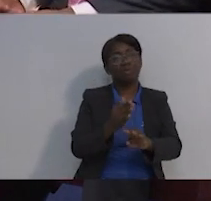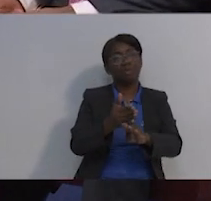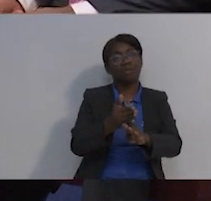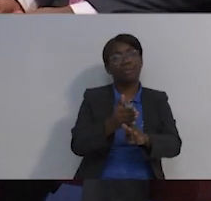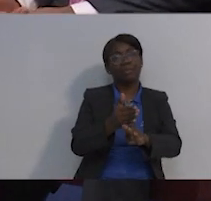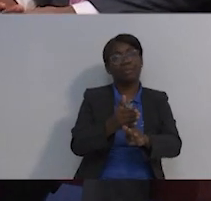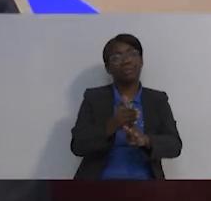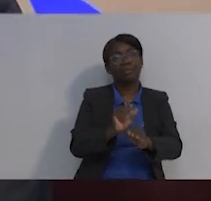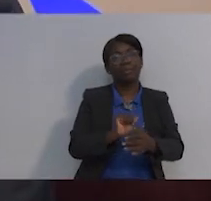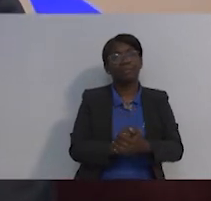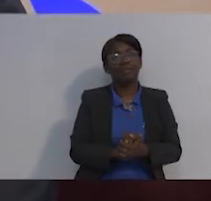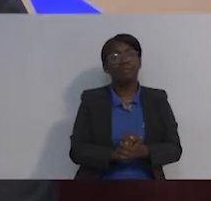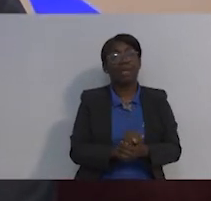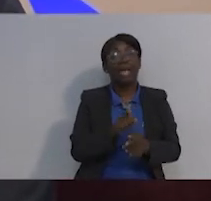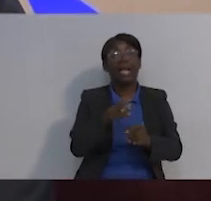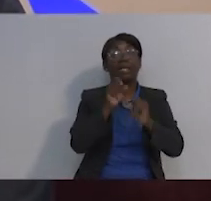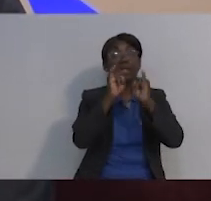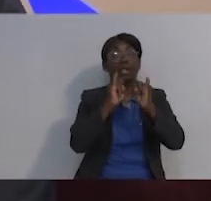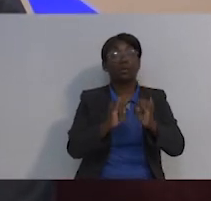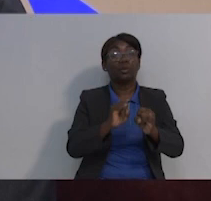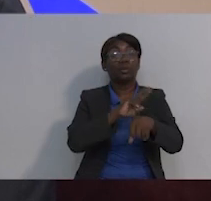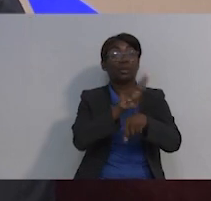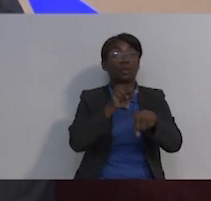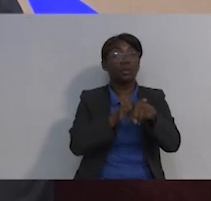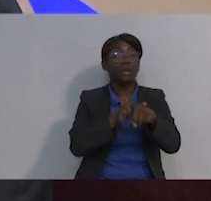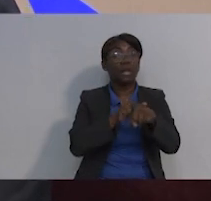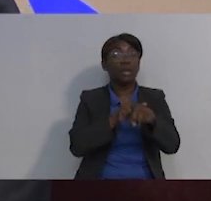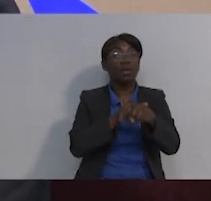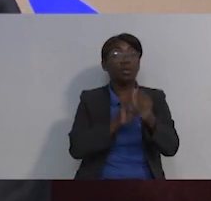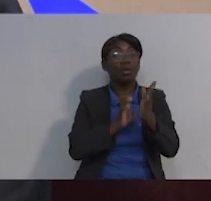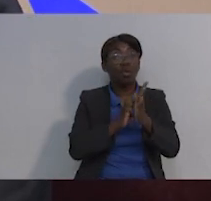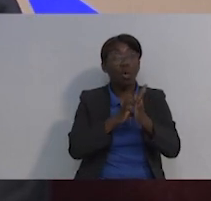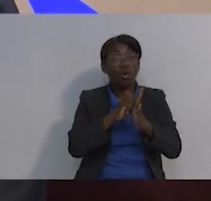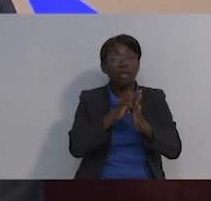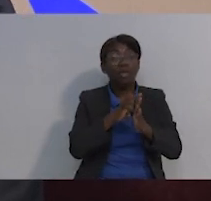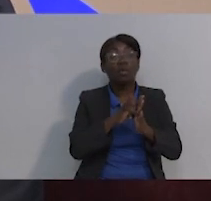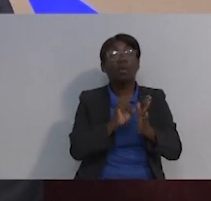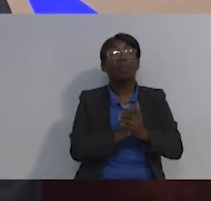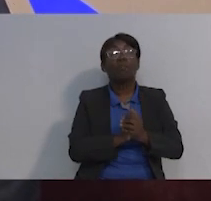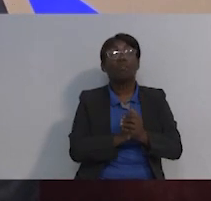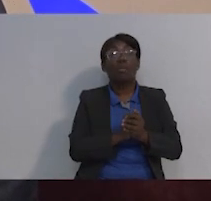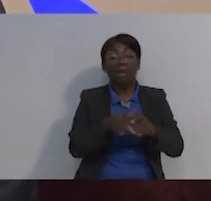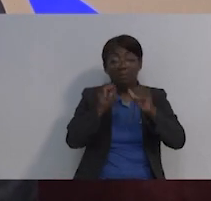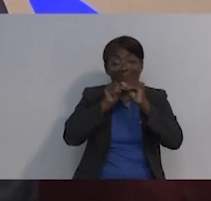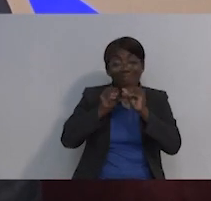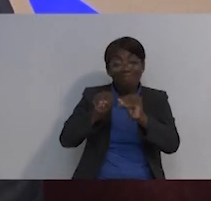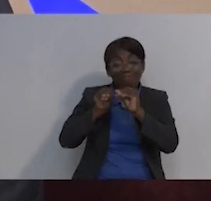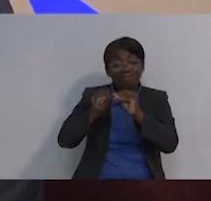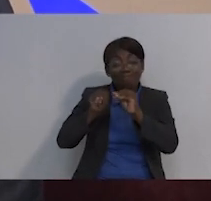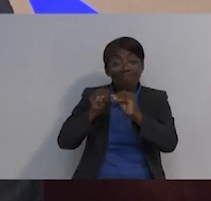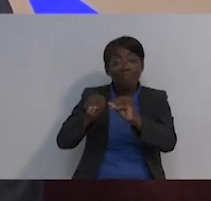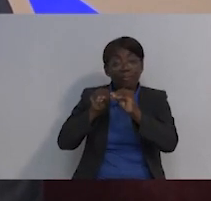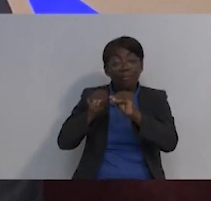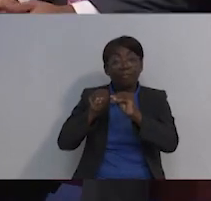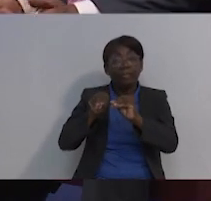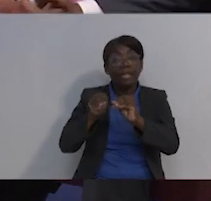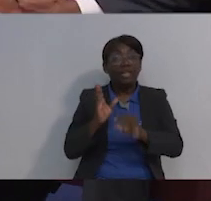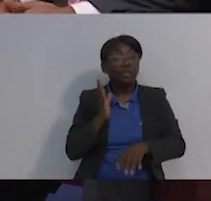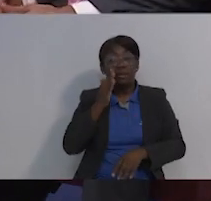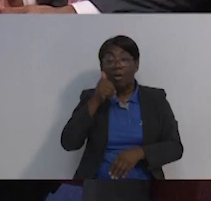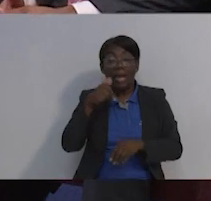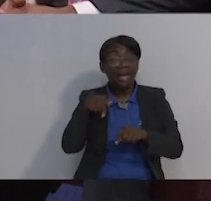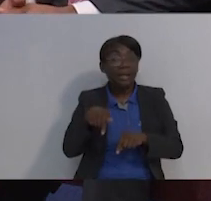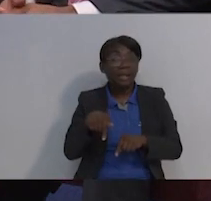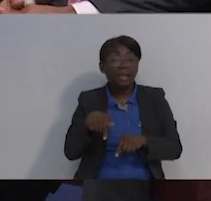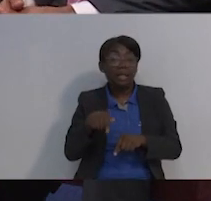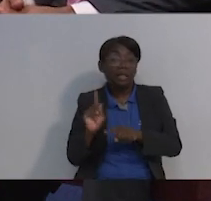Sin embargo, desde que el Instituto Oncológico Nacional ha empezado la formación de oncólogos, nosotros mismos, y que no